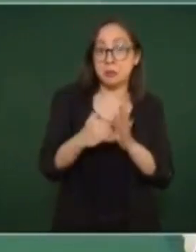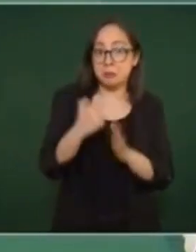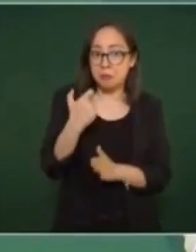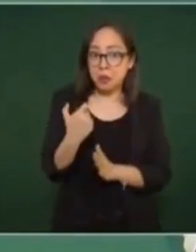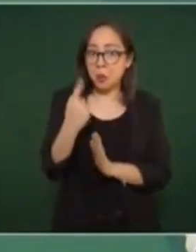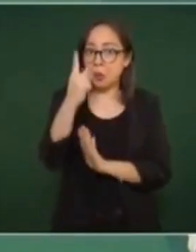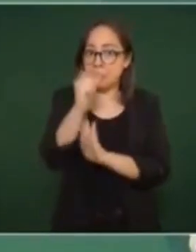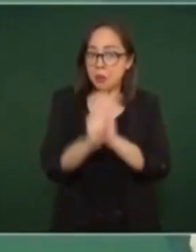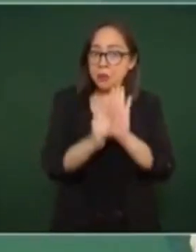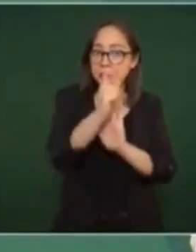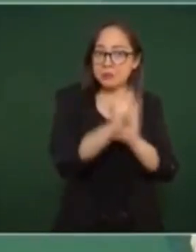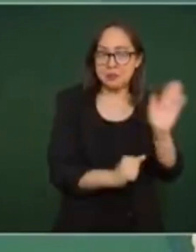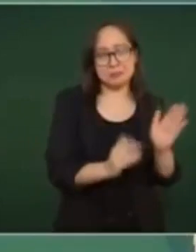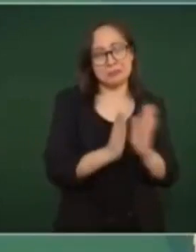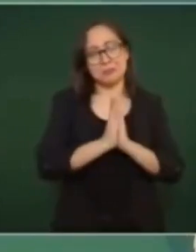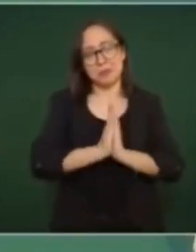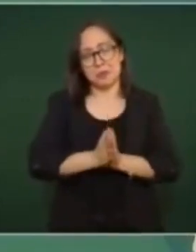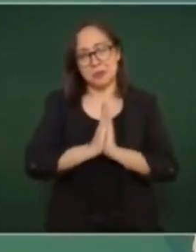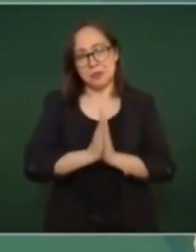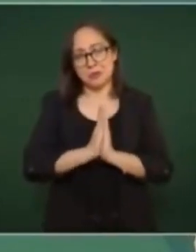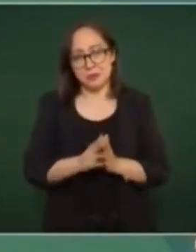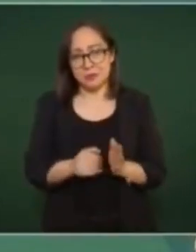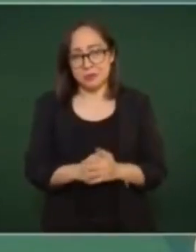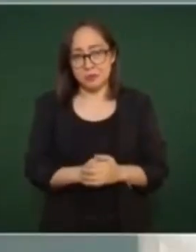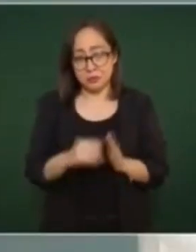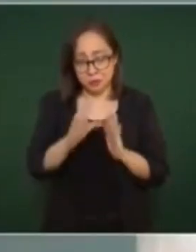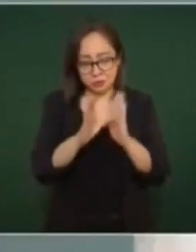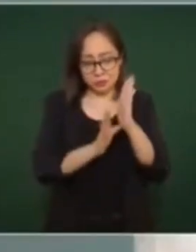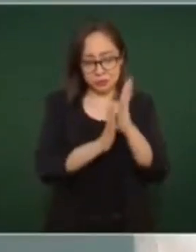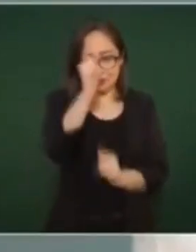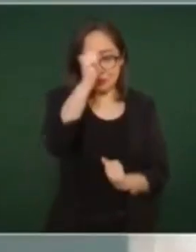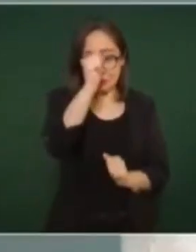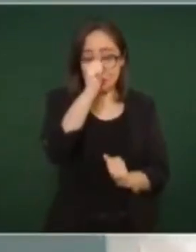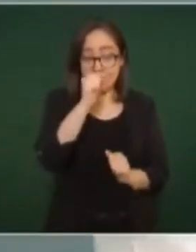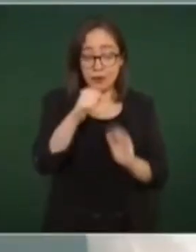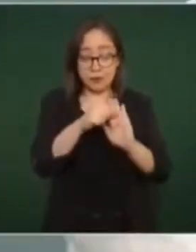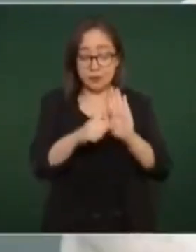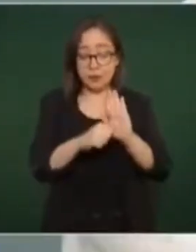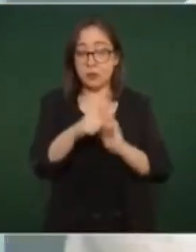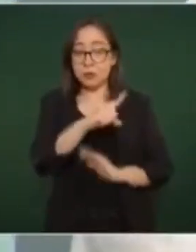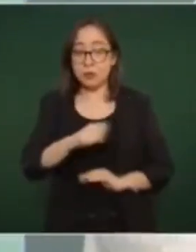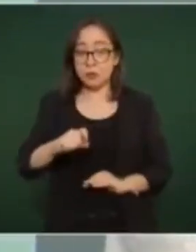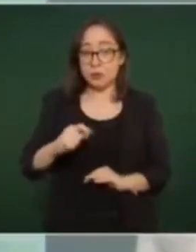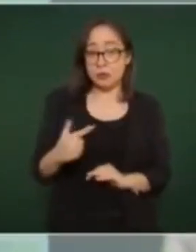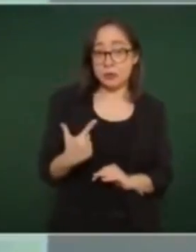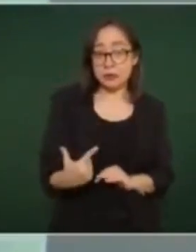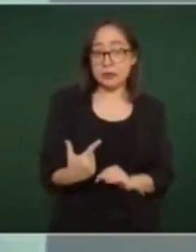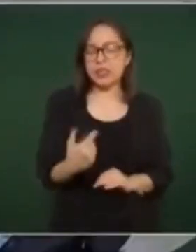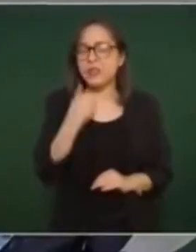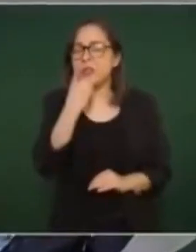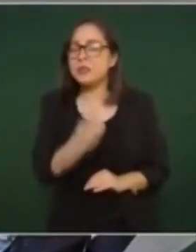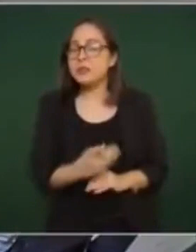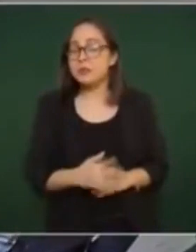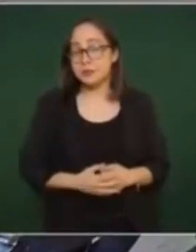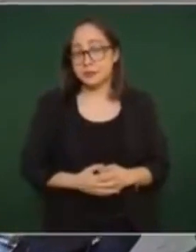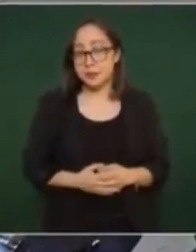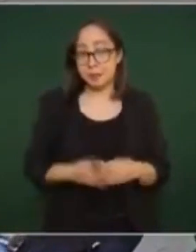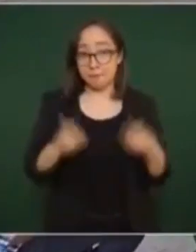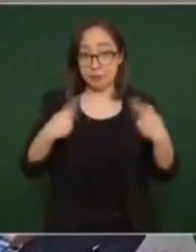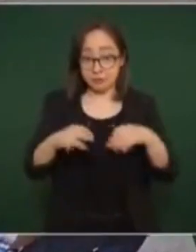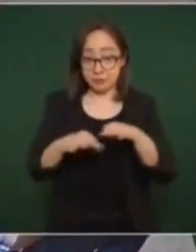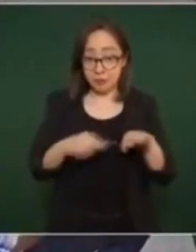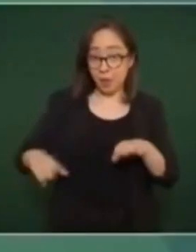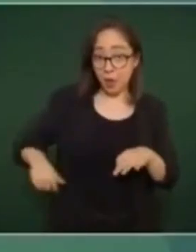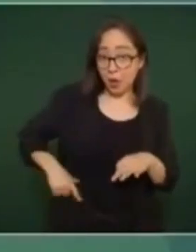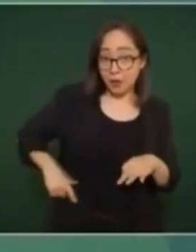cuando la Constitución, en el artículo 127, establece que ningún servidor público